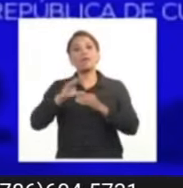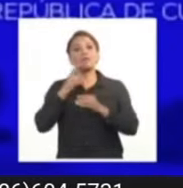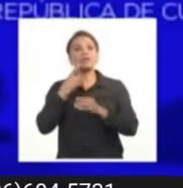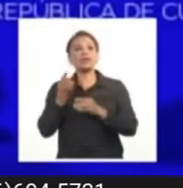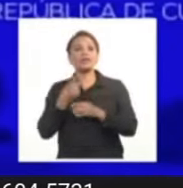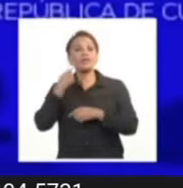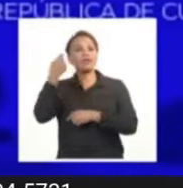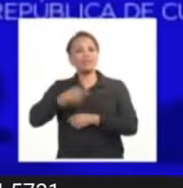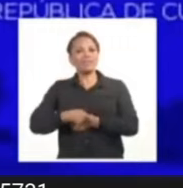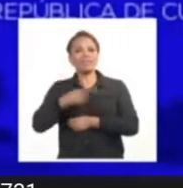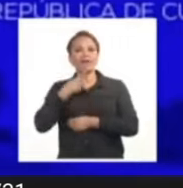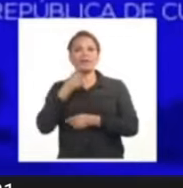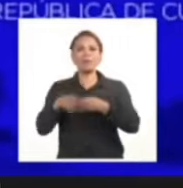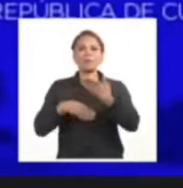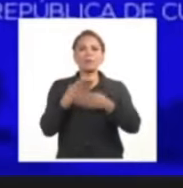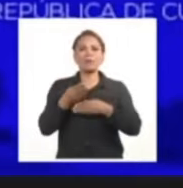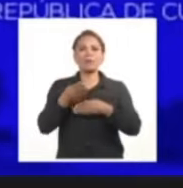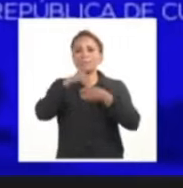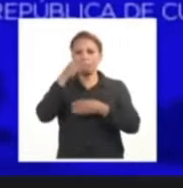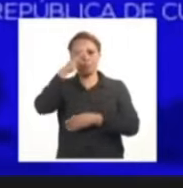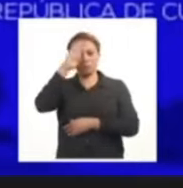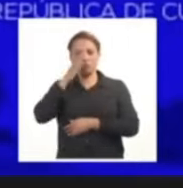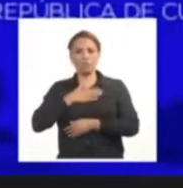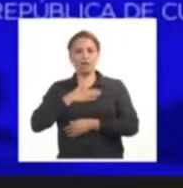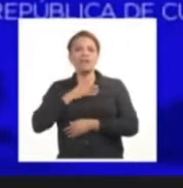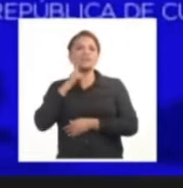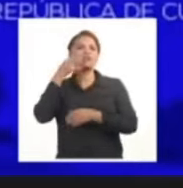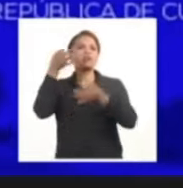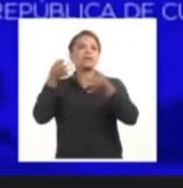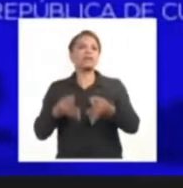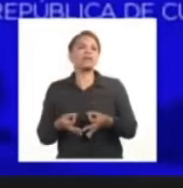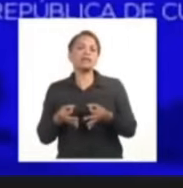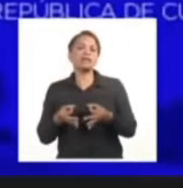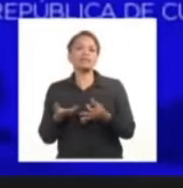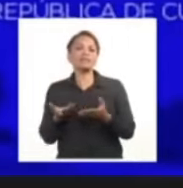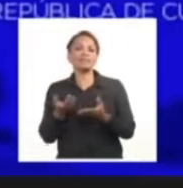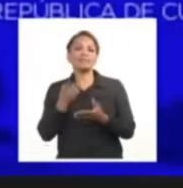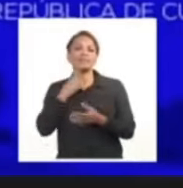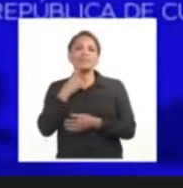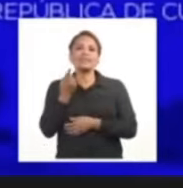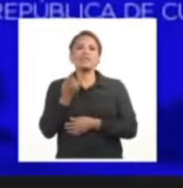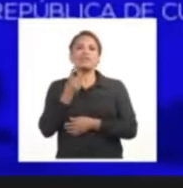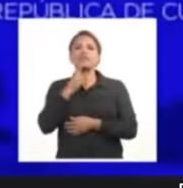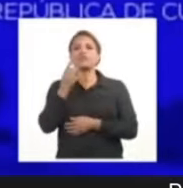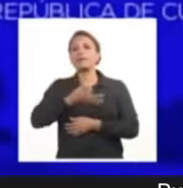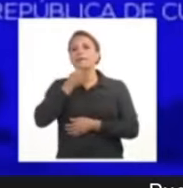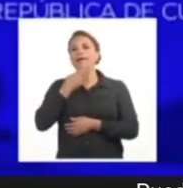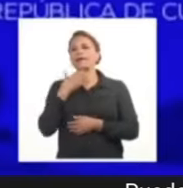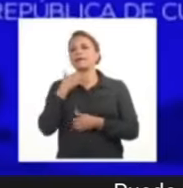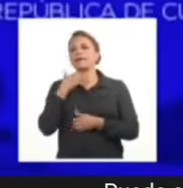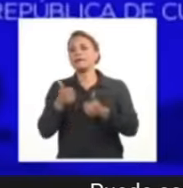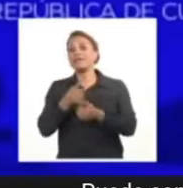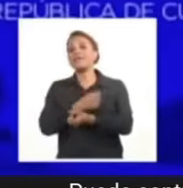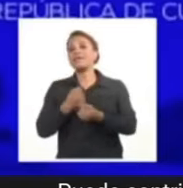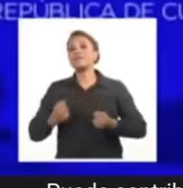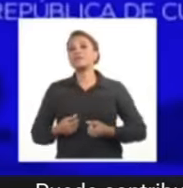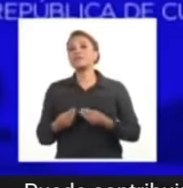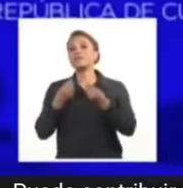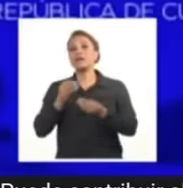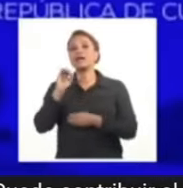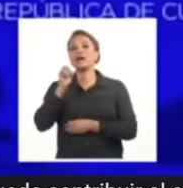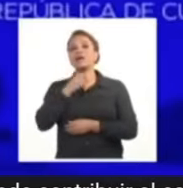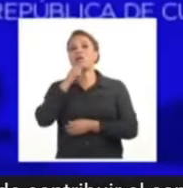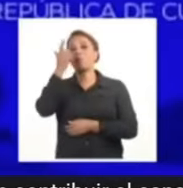de los verdaderos problemas de la región y son en realidad inútiles y omisos más allá del esfuerzo por otorgar a la OEA